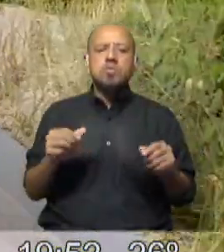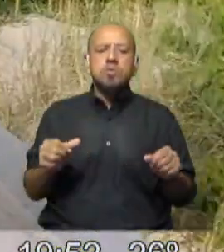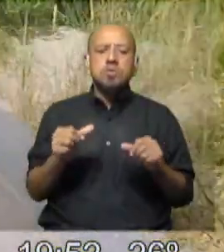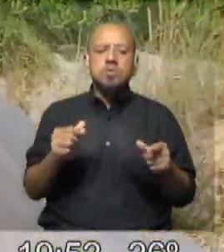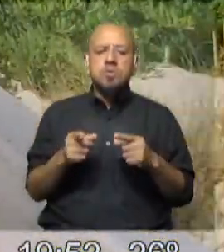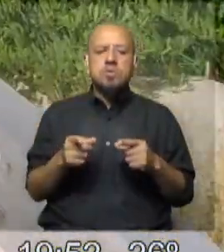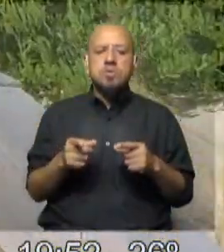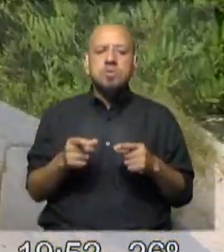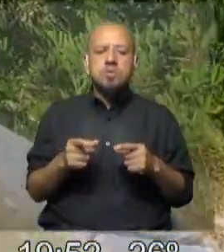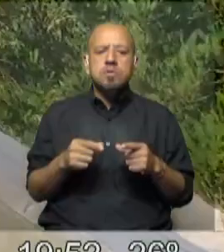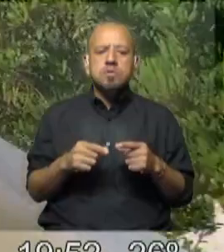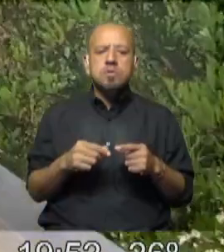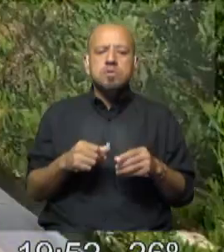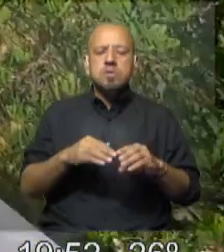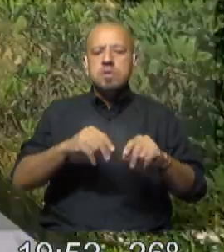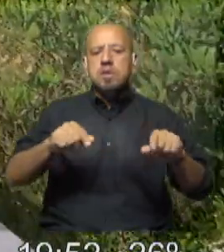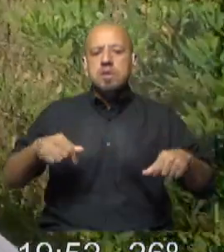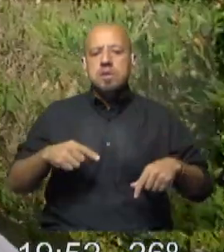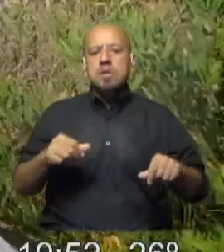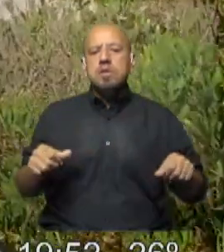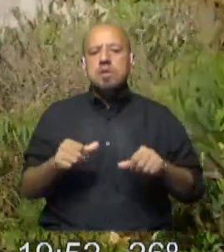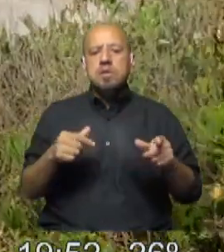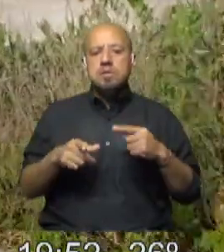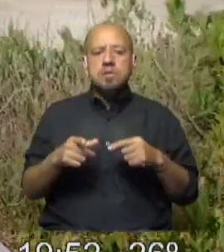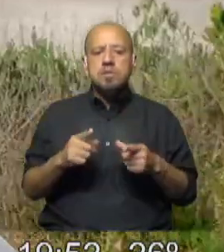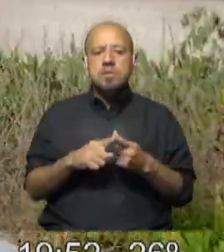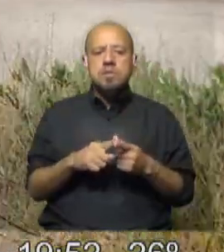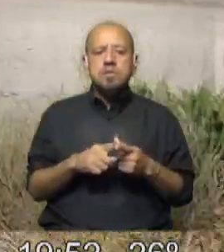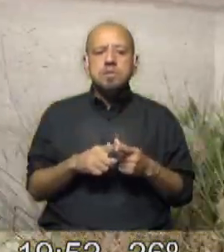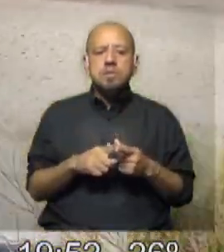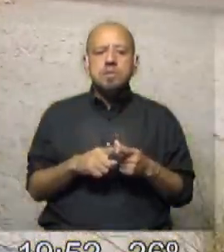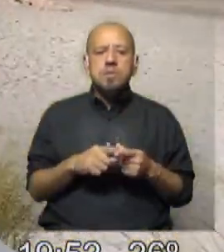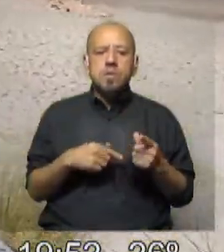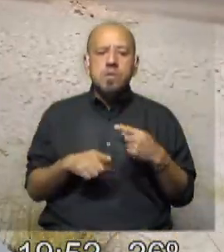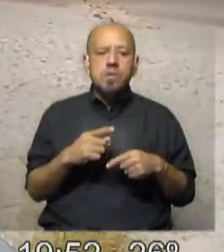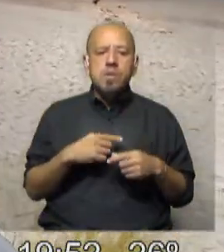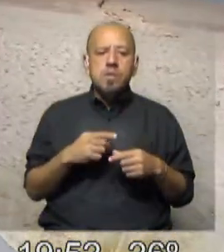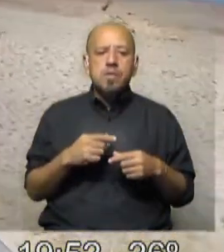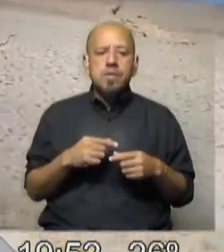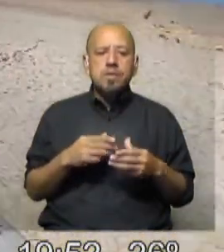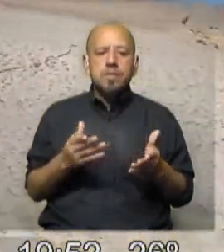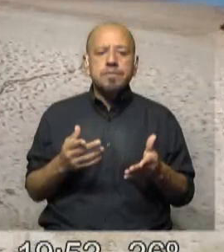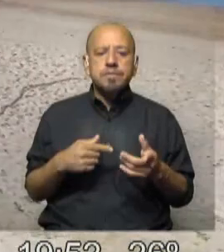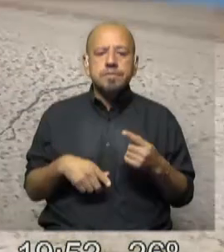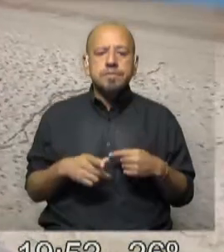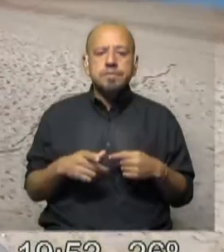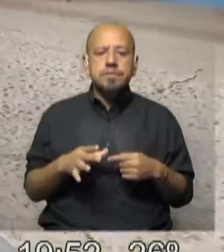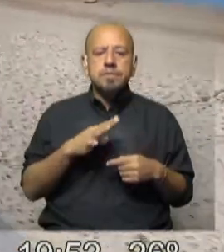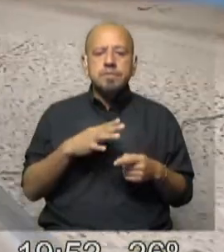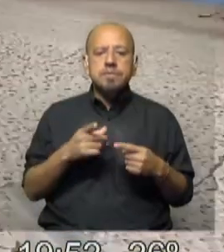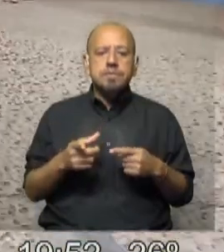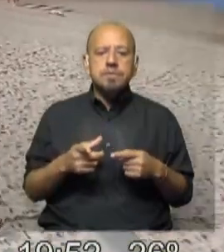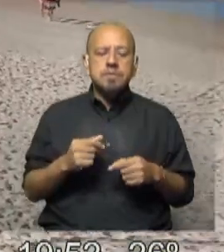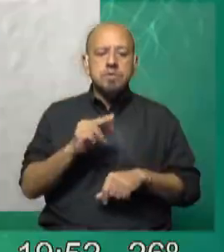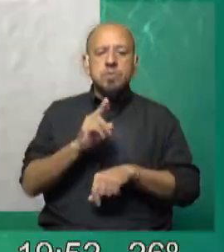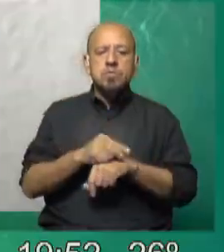ahí la arena, haciendo que se perjudiquen los bancos de arena en la zona y que se pierda la zona de rompientes, que es la que se